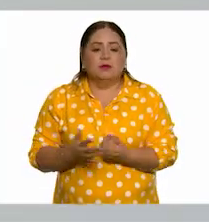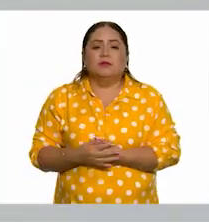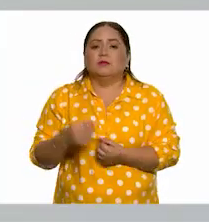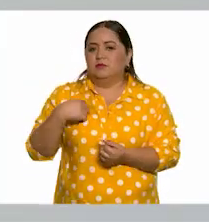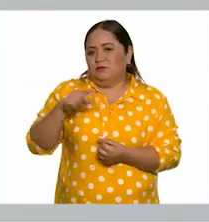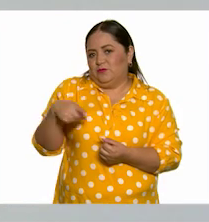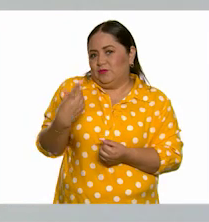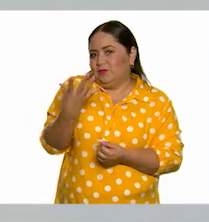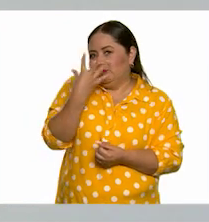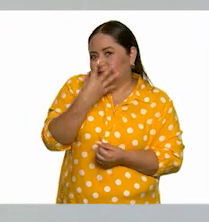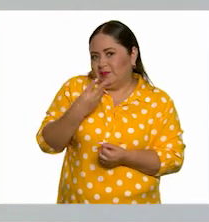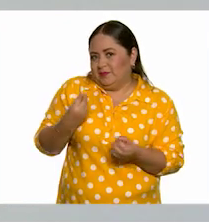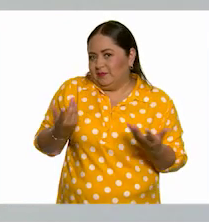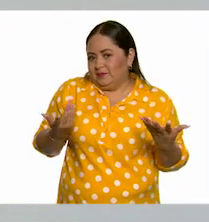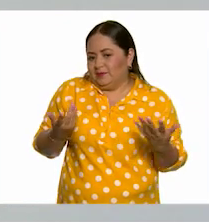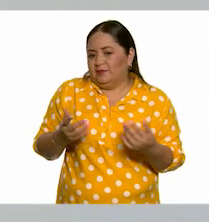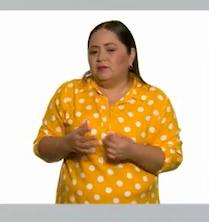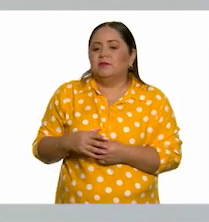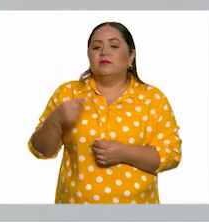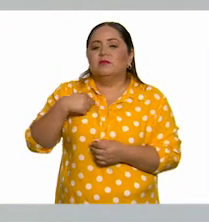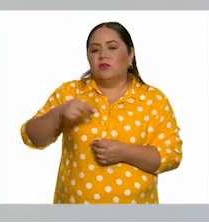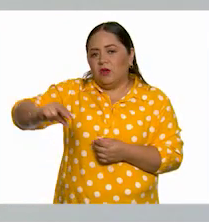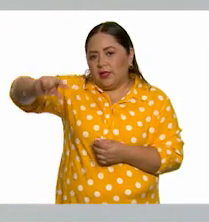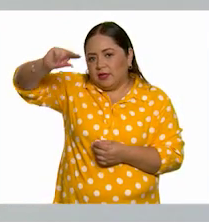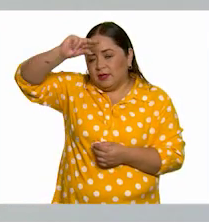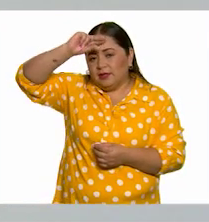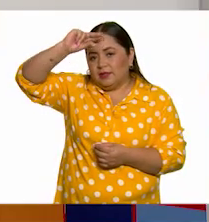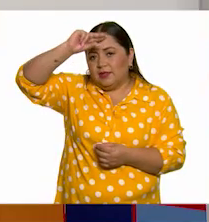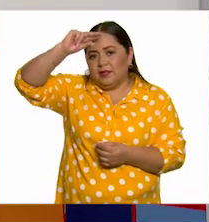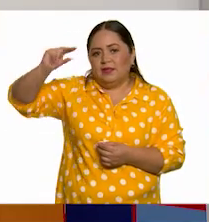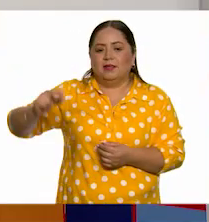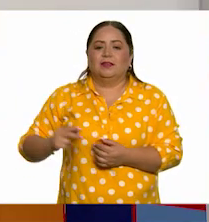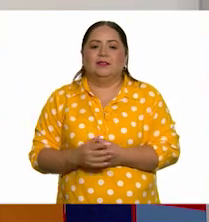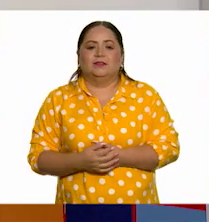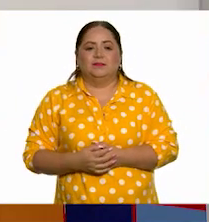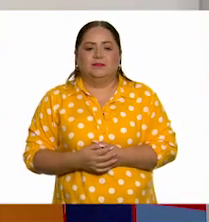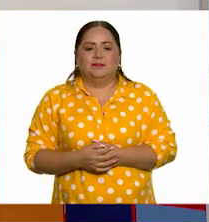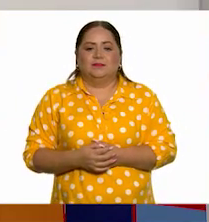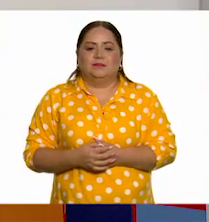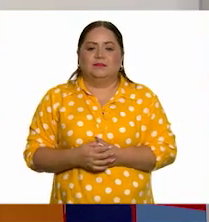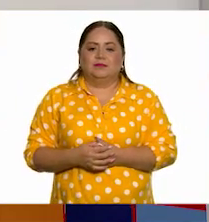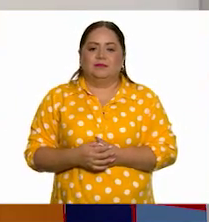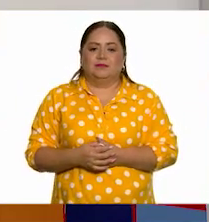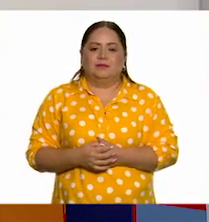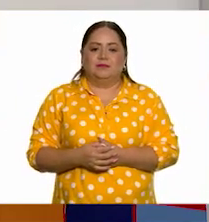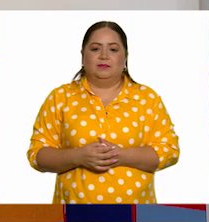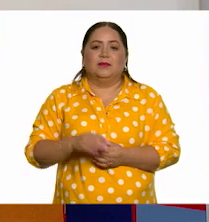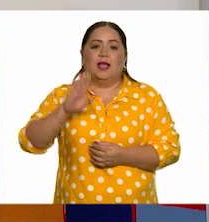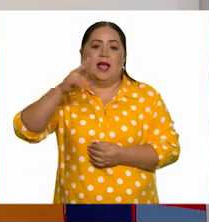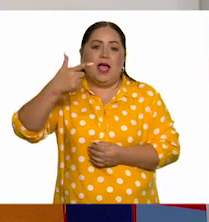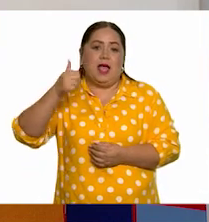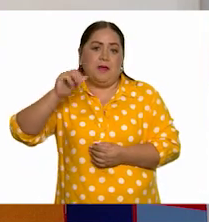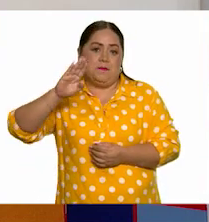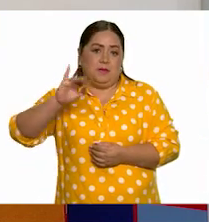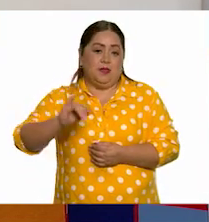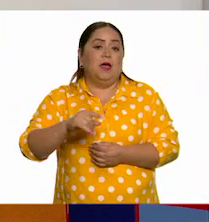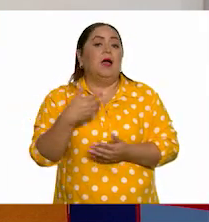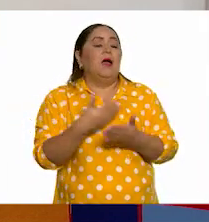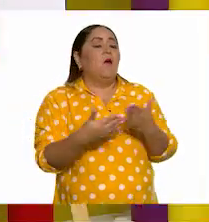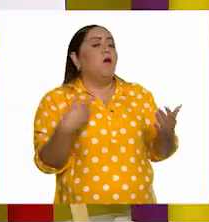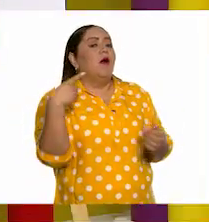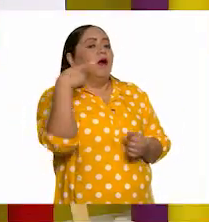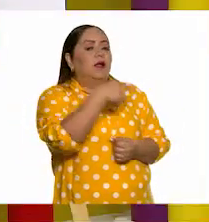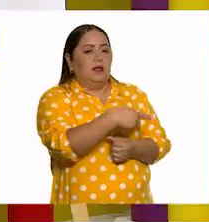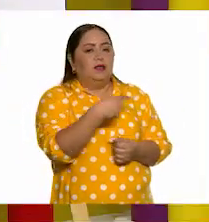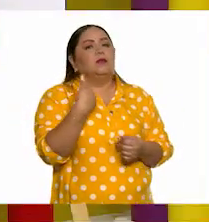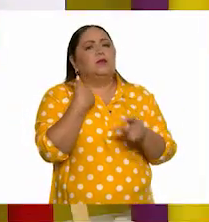Soy bonita, claro. Y también soy inteligente. Muy bien. Gaby. Vamos a ver. Yo